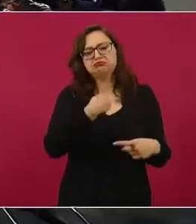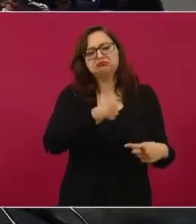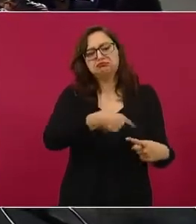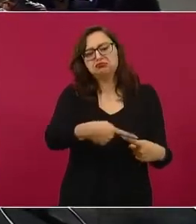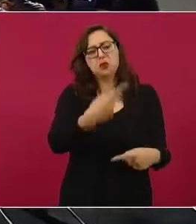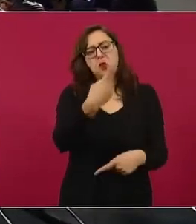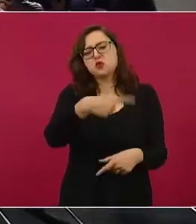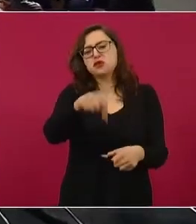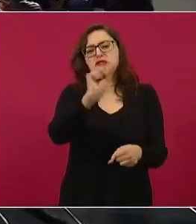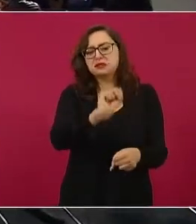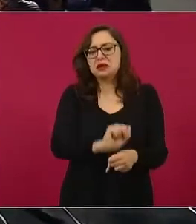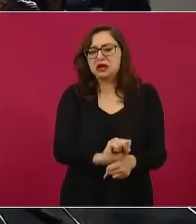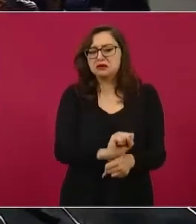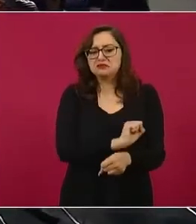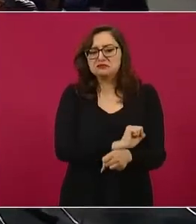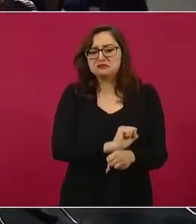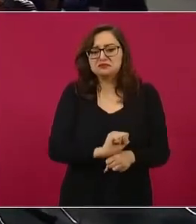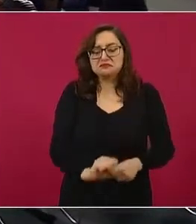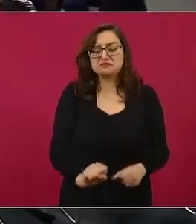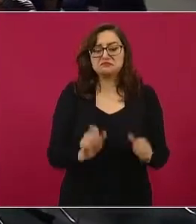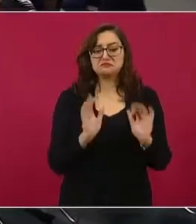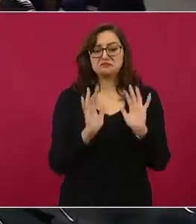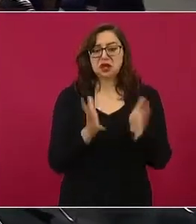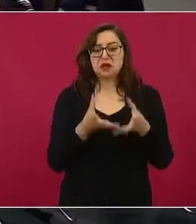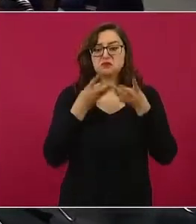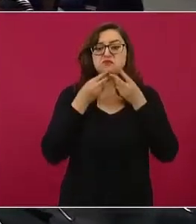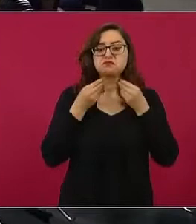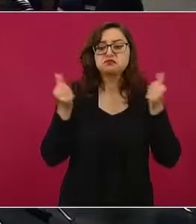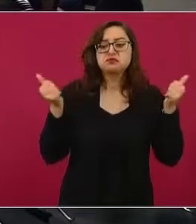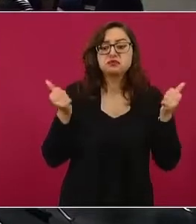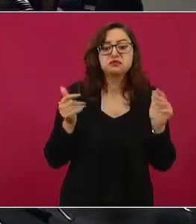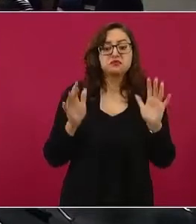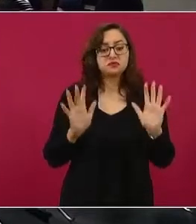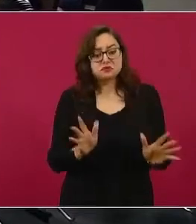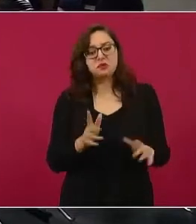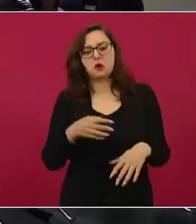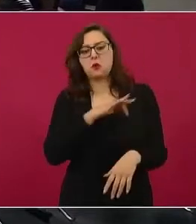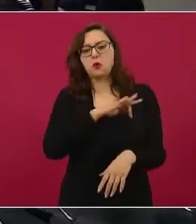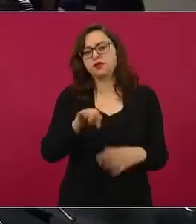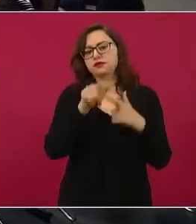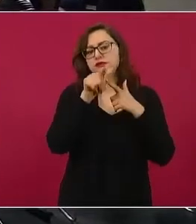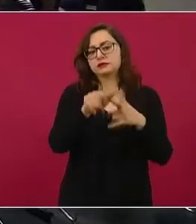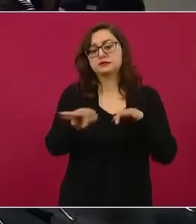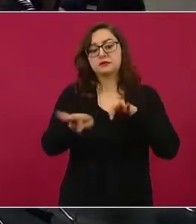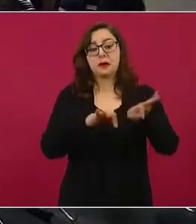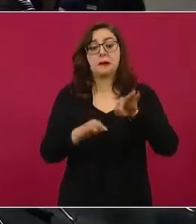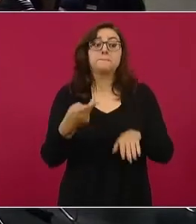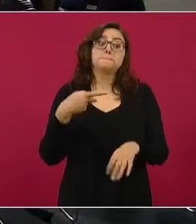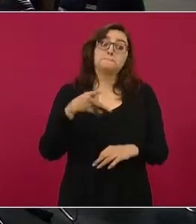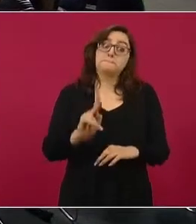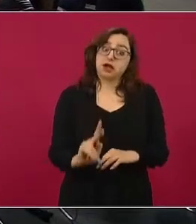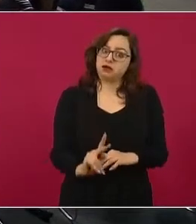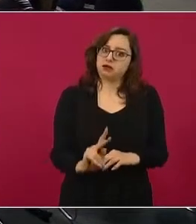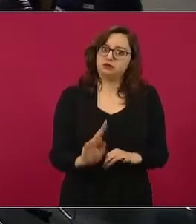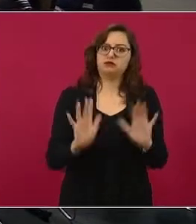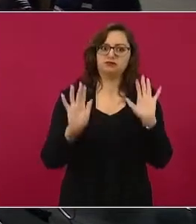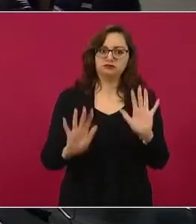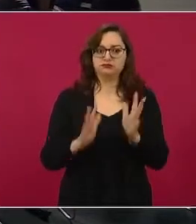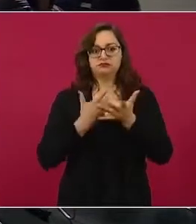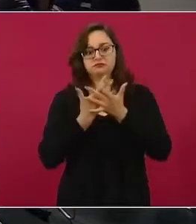esté más clara en su voz. Pero fuera de eso, no puedo señalar otra cosa. Estamos preparados para cualquier